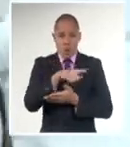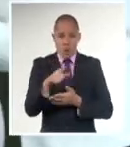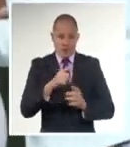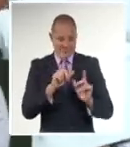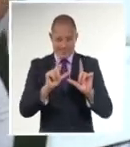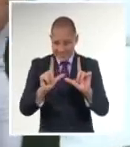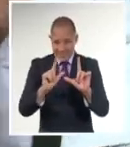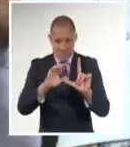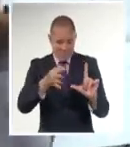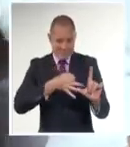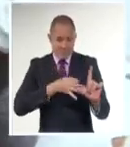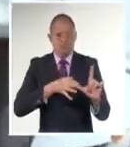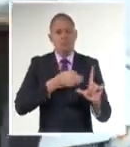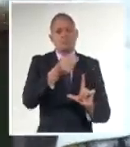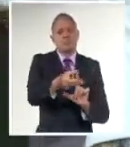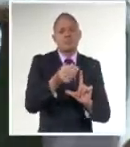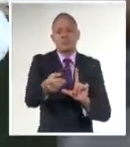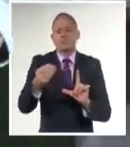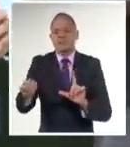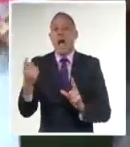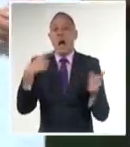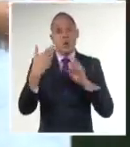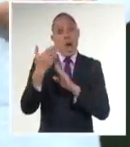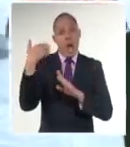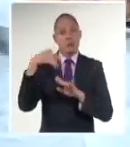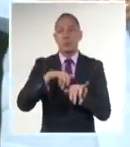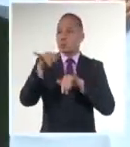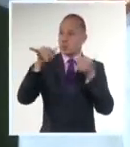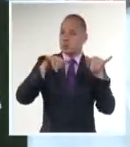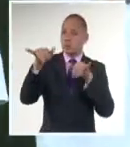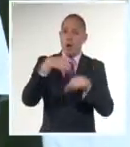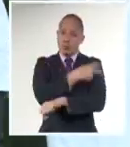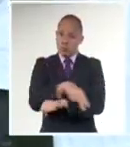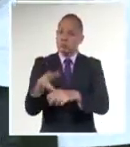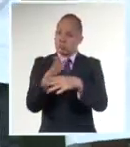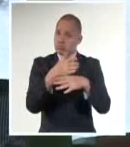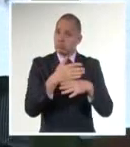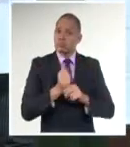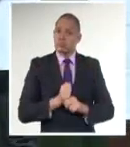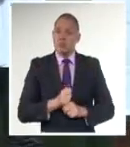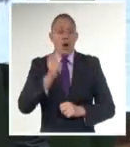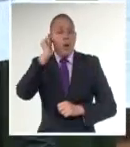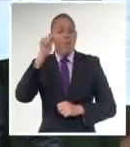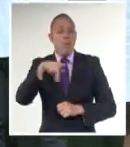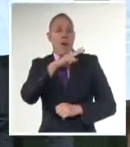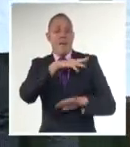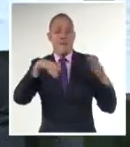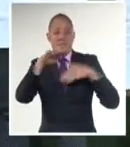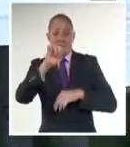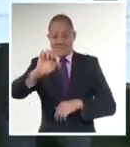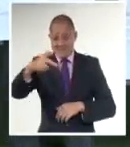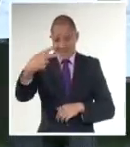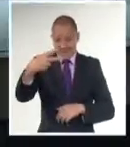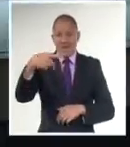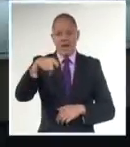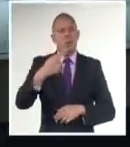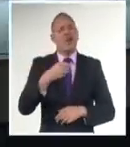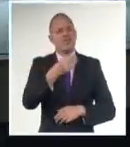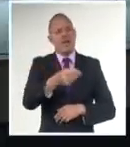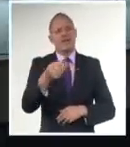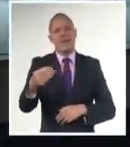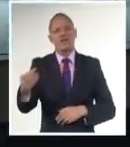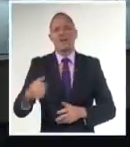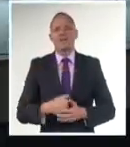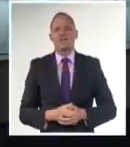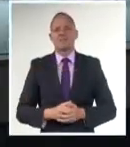medalla al colaborador internacionalista de manos de la viceministra Tania Margarita Cruz. La